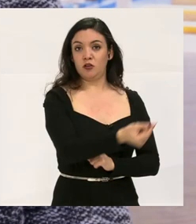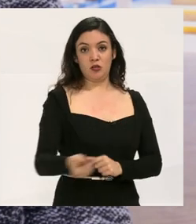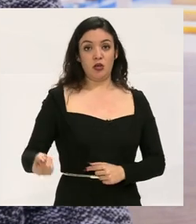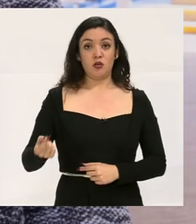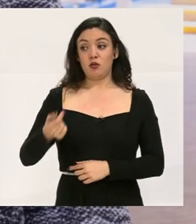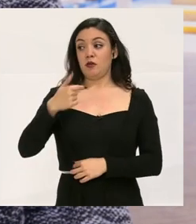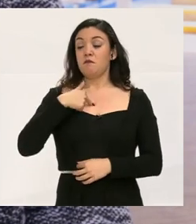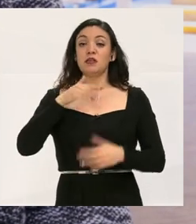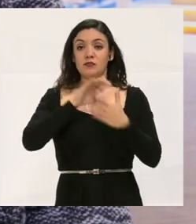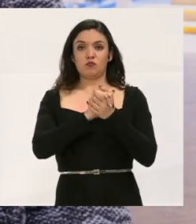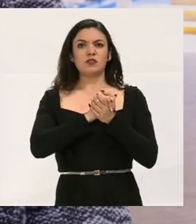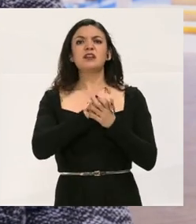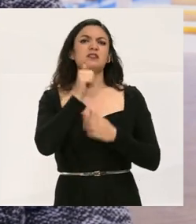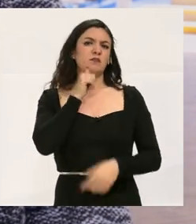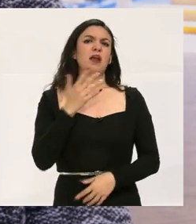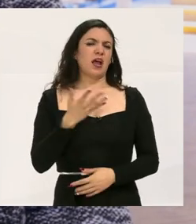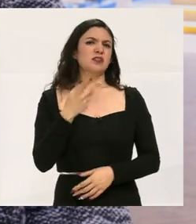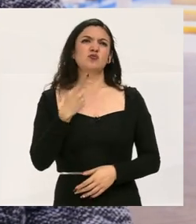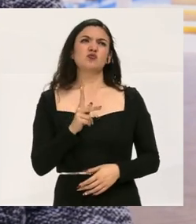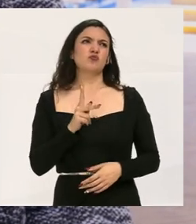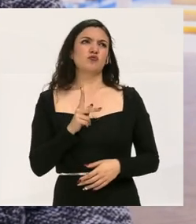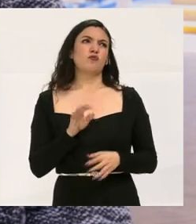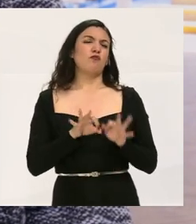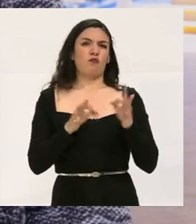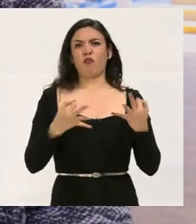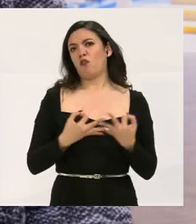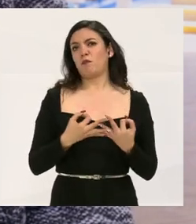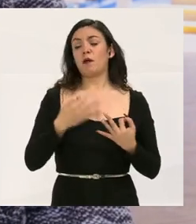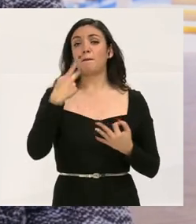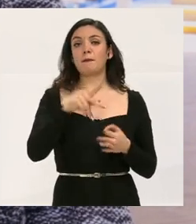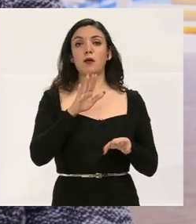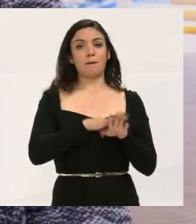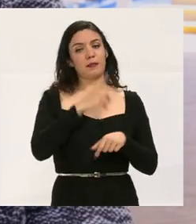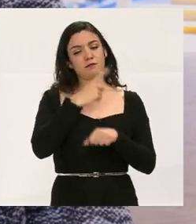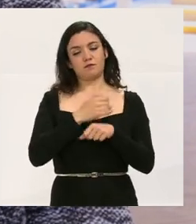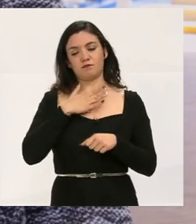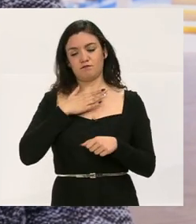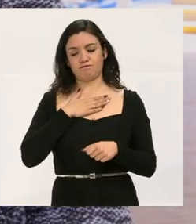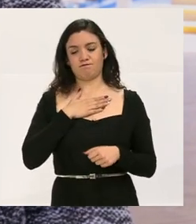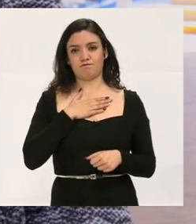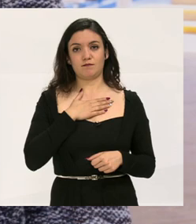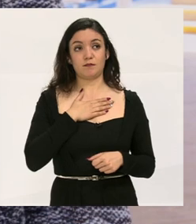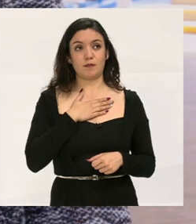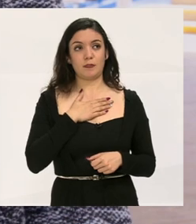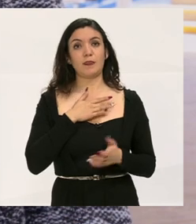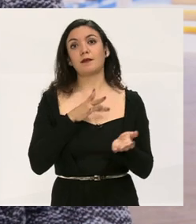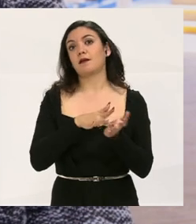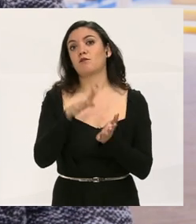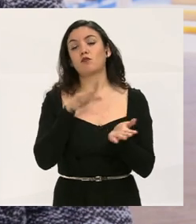de los niños. Mi marido también hace su parte, pero, pues, es más la mía.